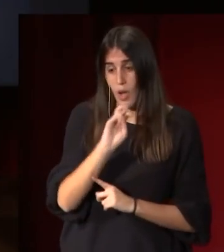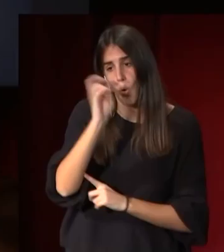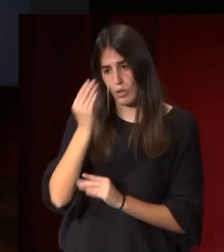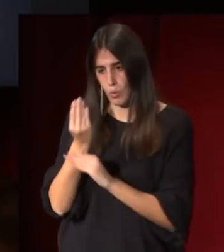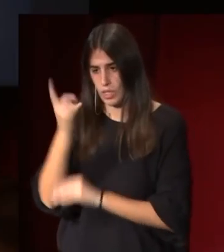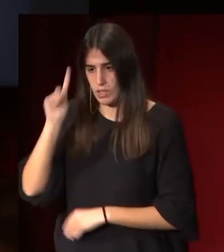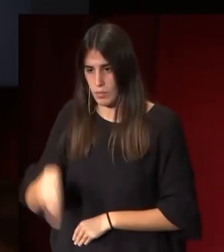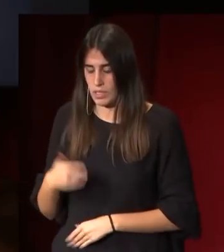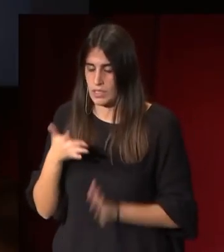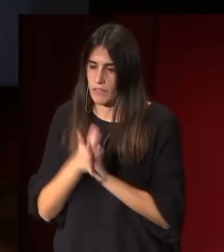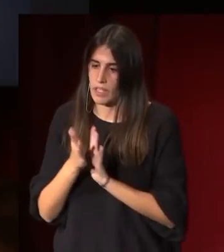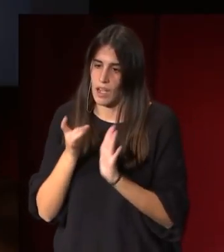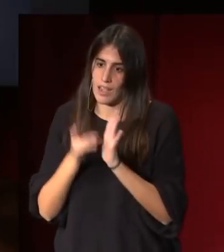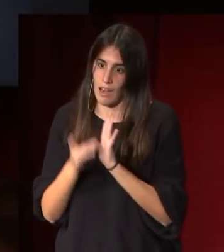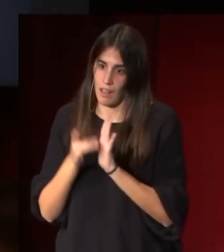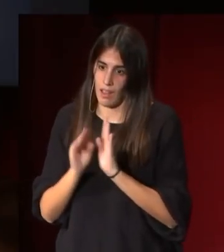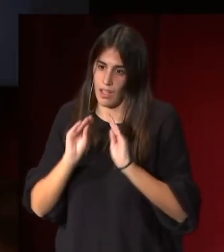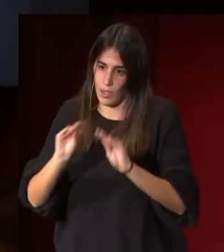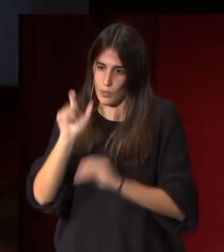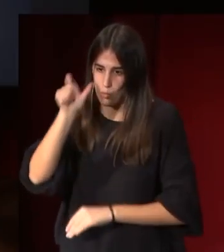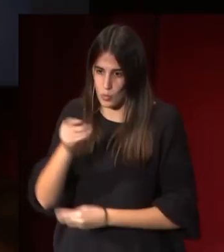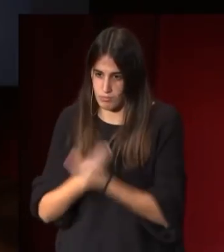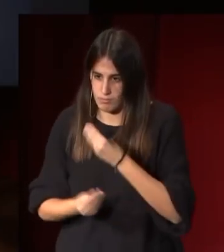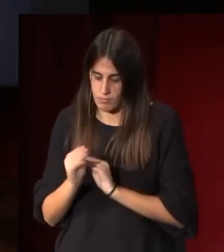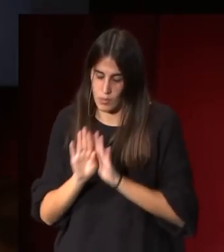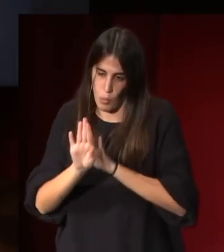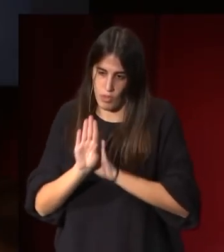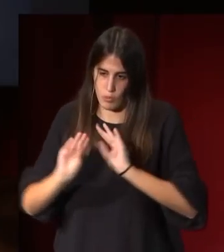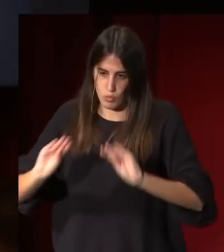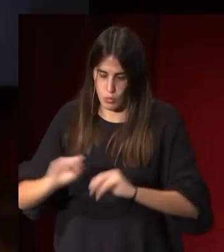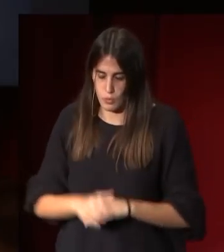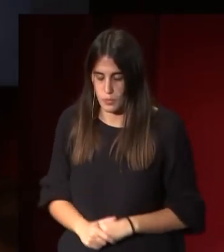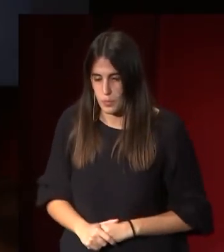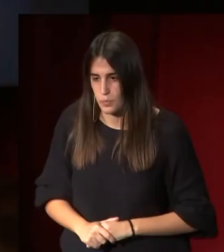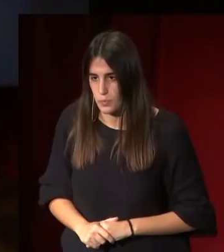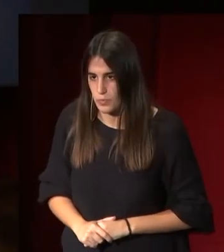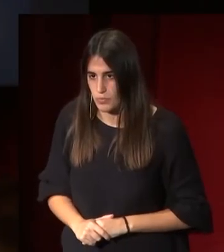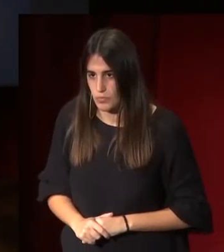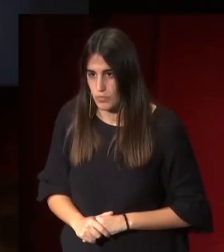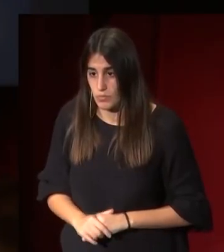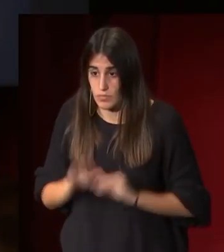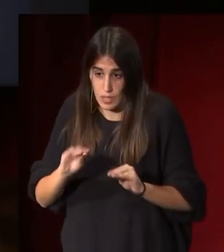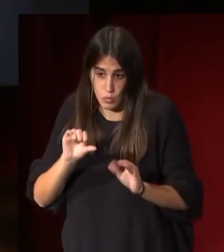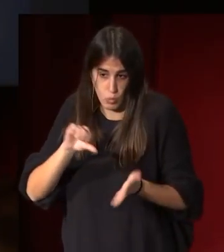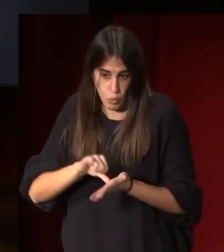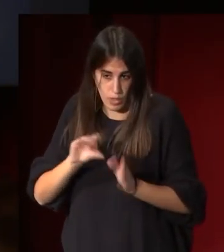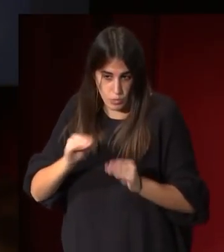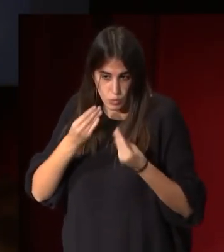facultades de uno de los prieguenses más importantes de la historia de su ciudad.